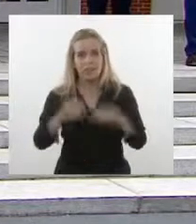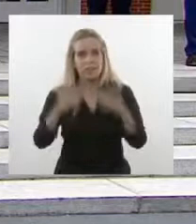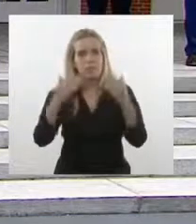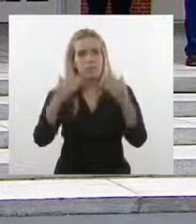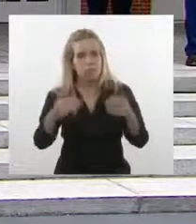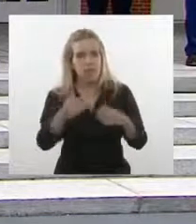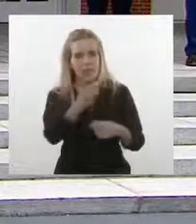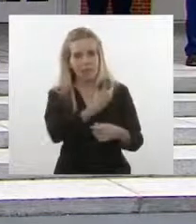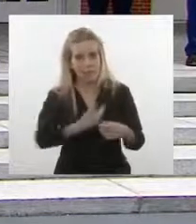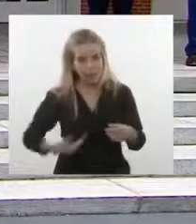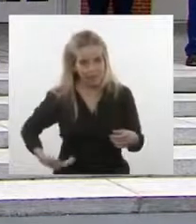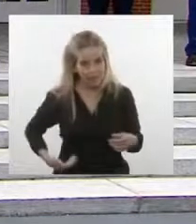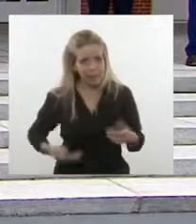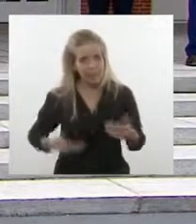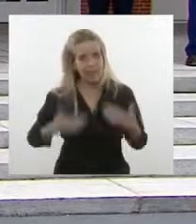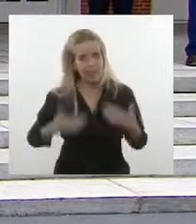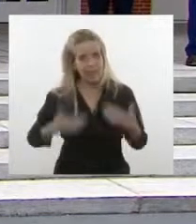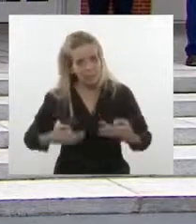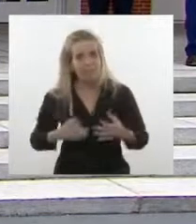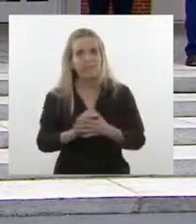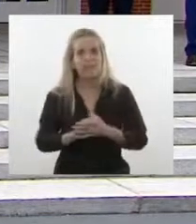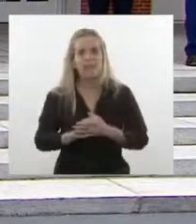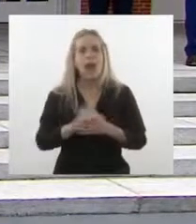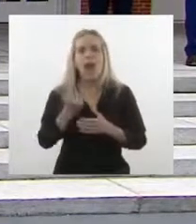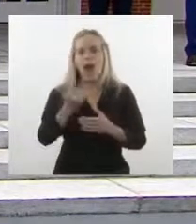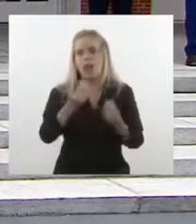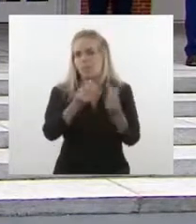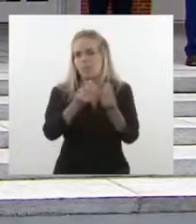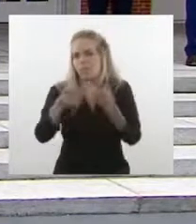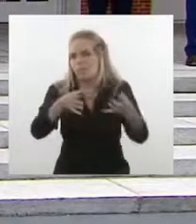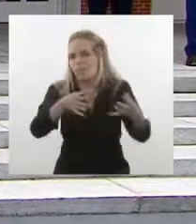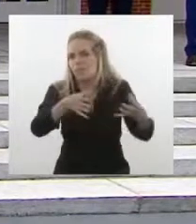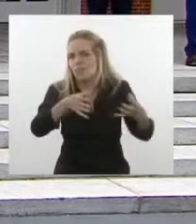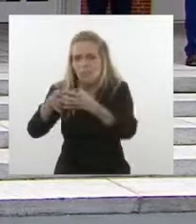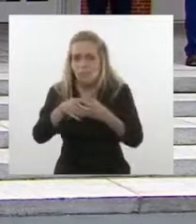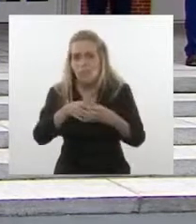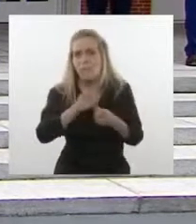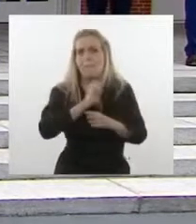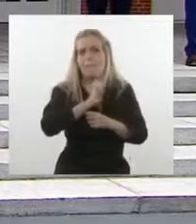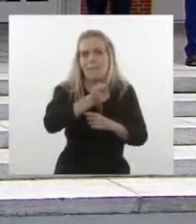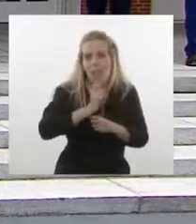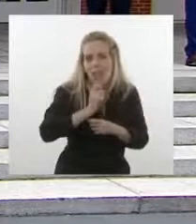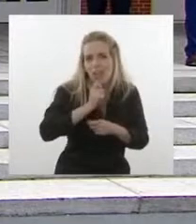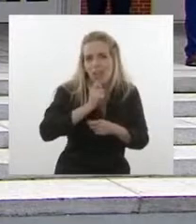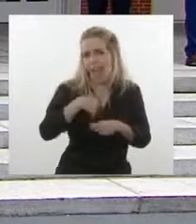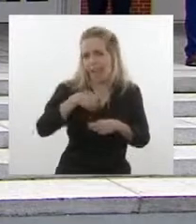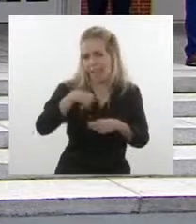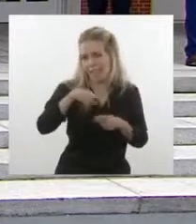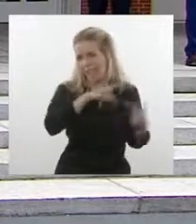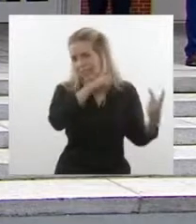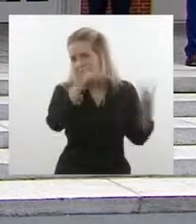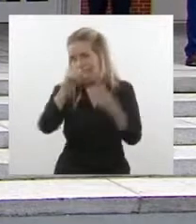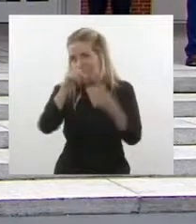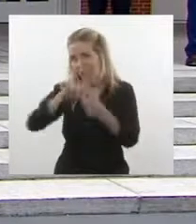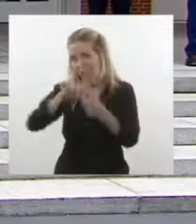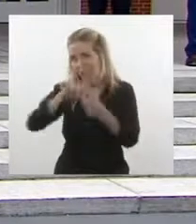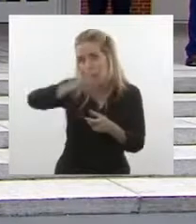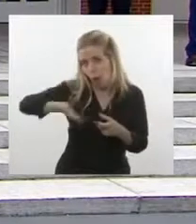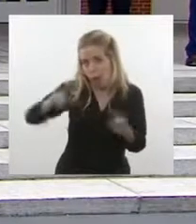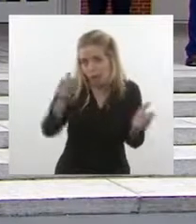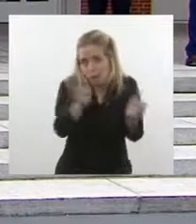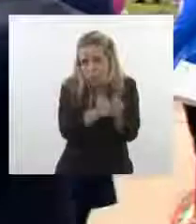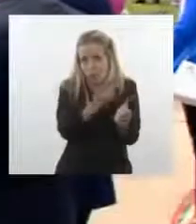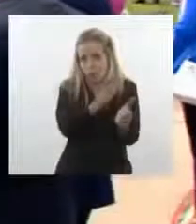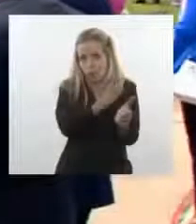Gracias, presidentes, por la cortesía. Hay un nutrido grupo de periodistas argentinos que sigue el viaje por Europa de su presidente, también de